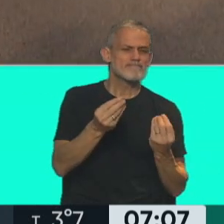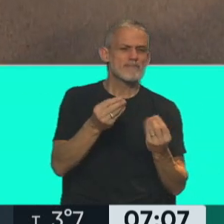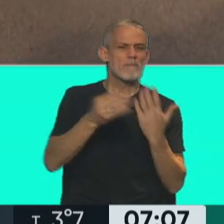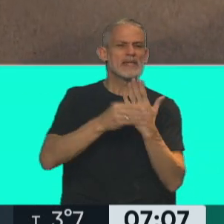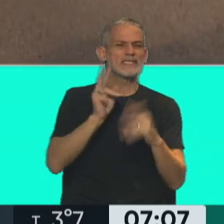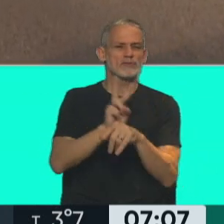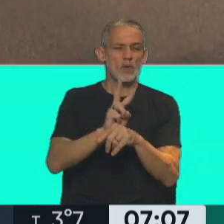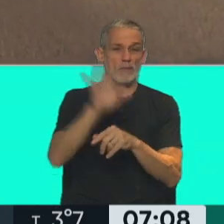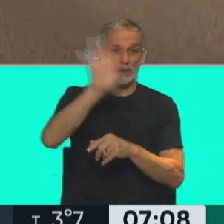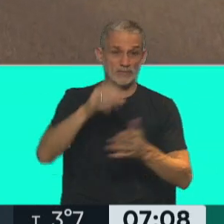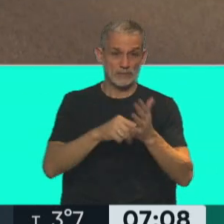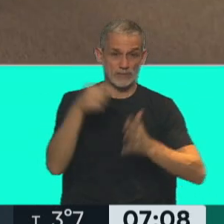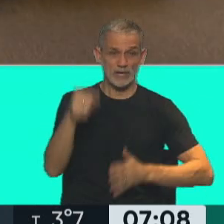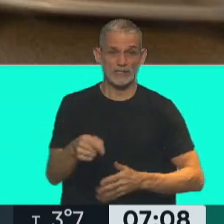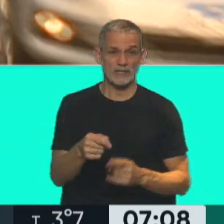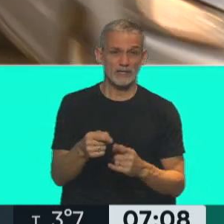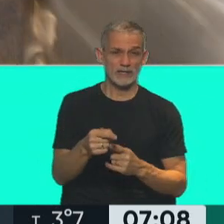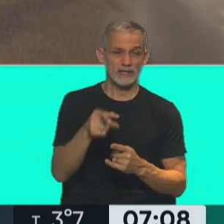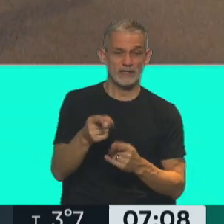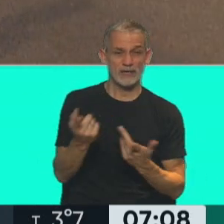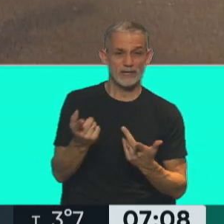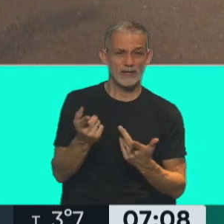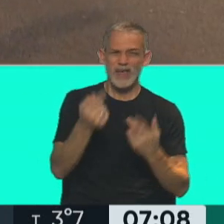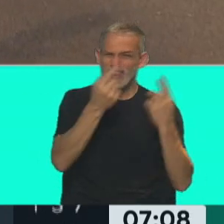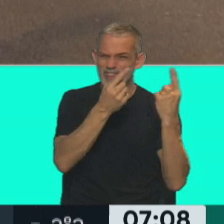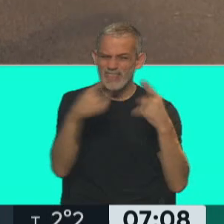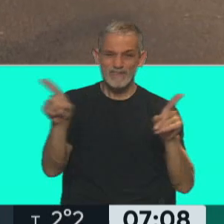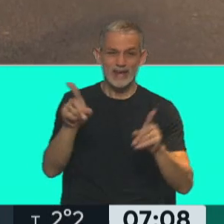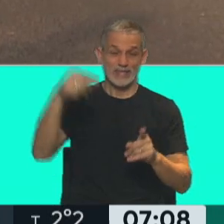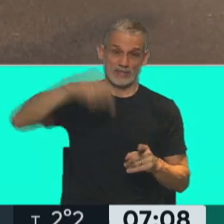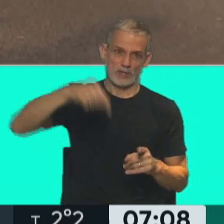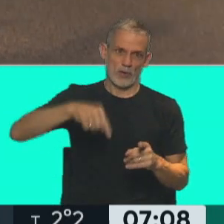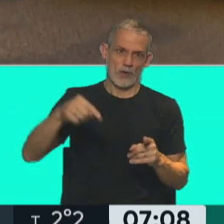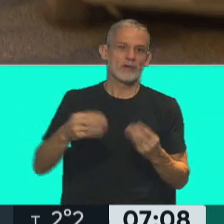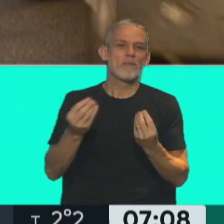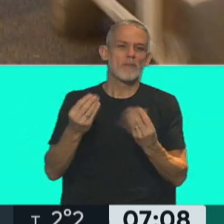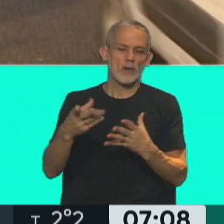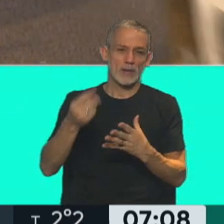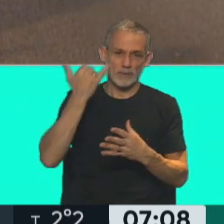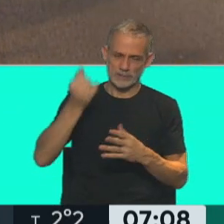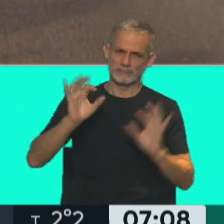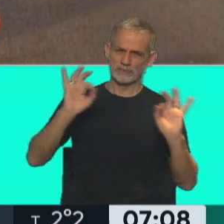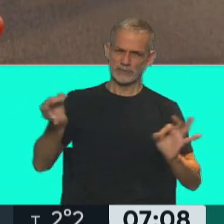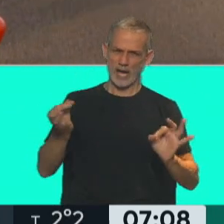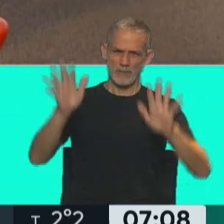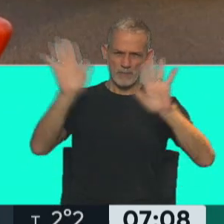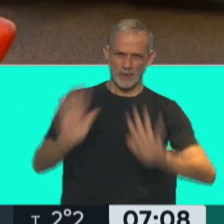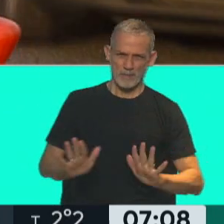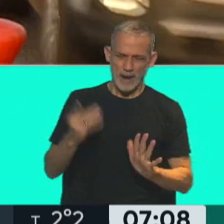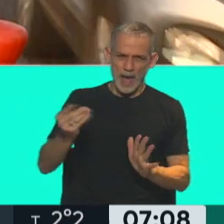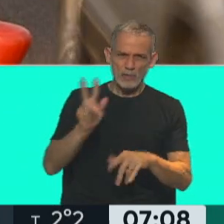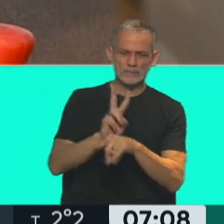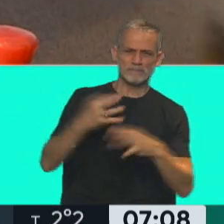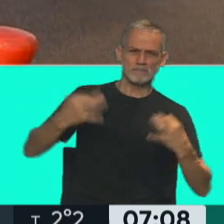Ministerio de Seguridad de la Provincia de Buenos Aires ayer y un panorama totalmente distinto a que se vive en el día de hoy. ¿Por qué? Porque alertados la